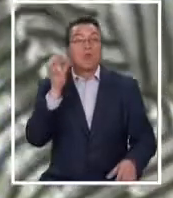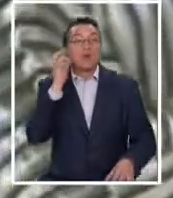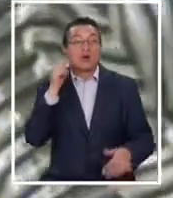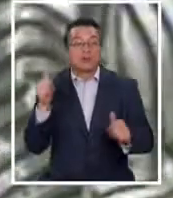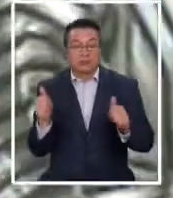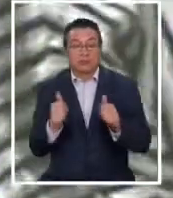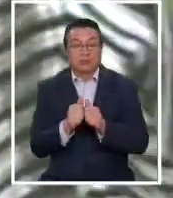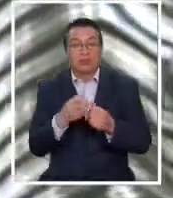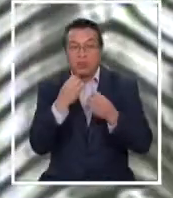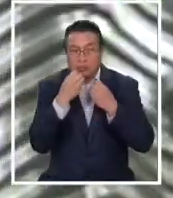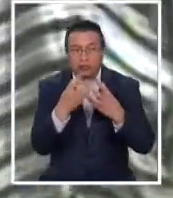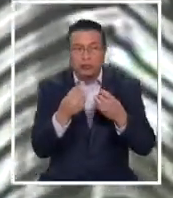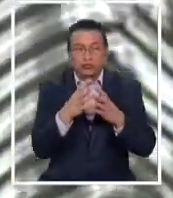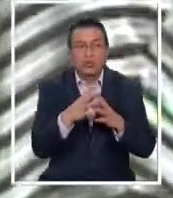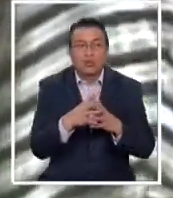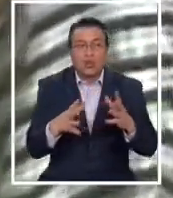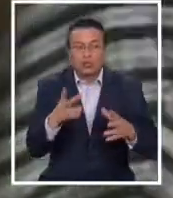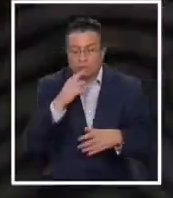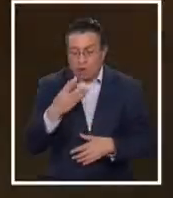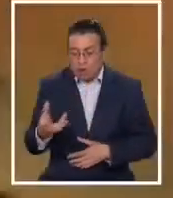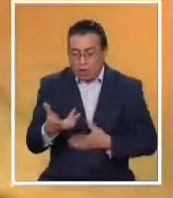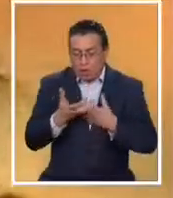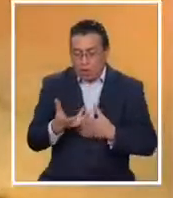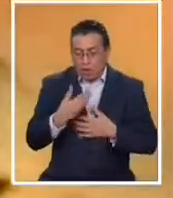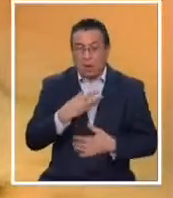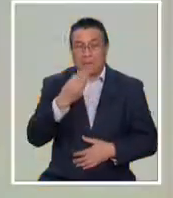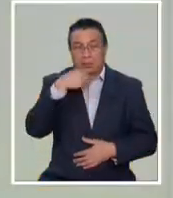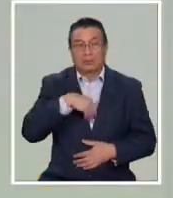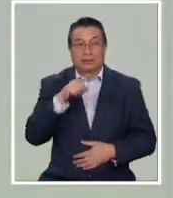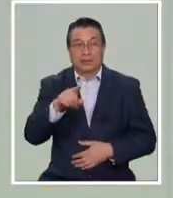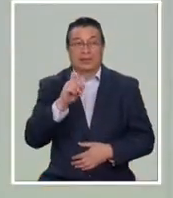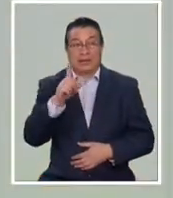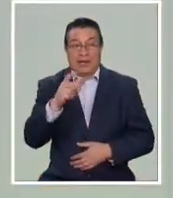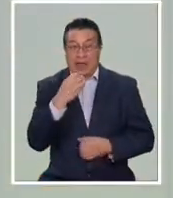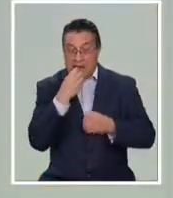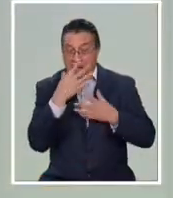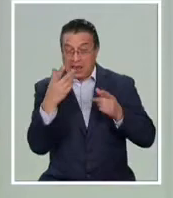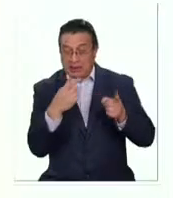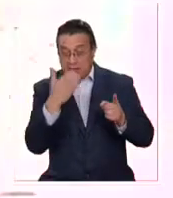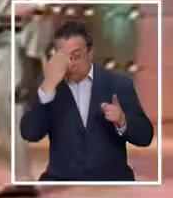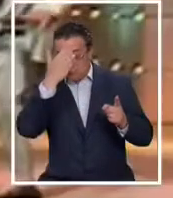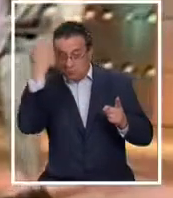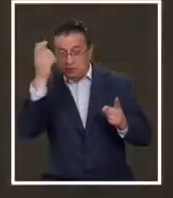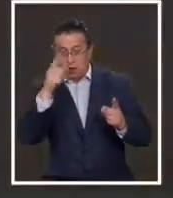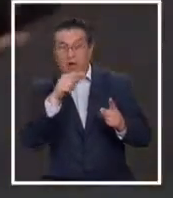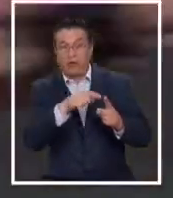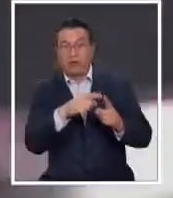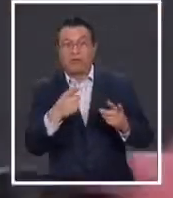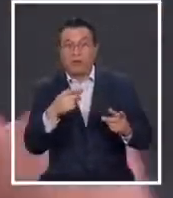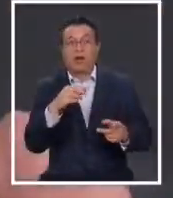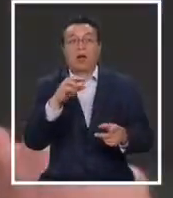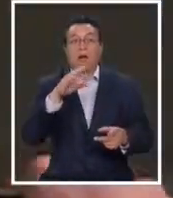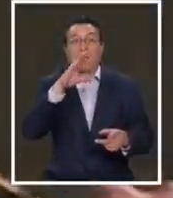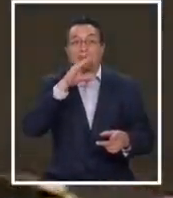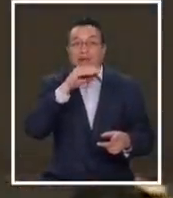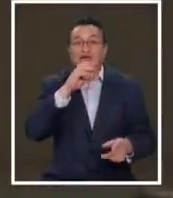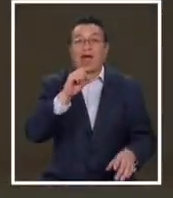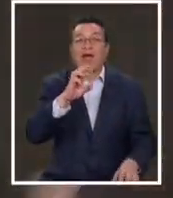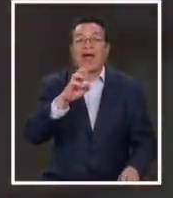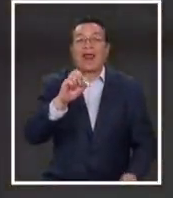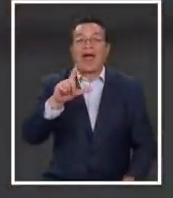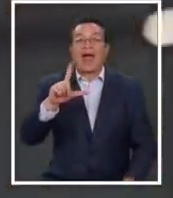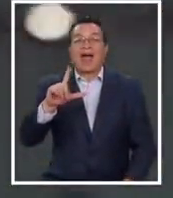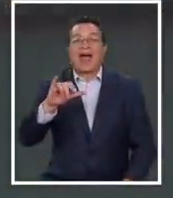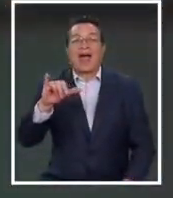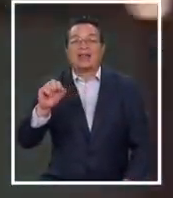y la mujer te confiesa muchas cosas y que tú tienes que guardárselas. No era él el cantante, no era la estrella, pero hacía a Patu Araya brillar aún más